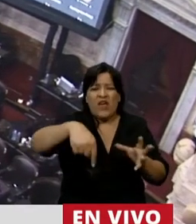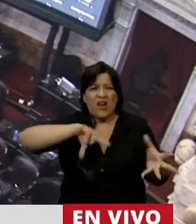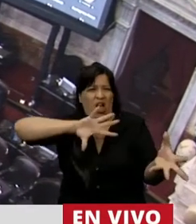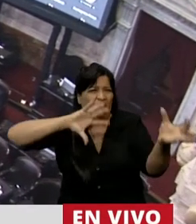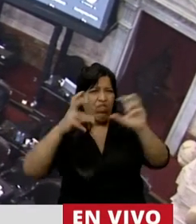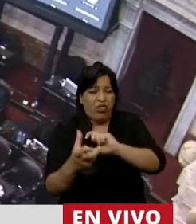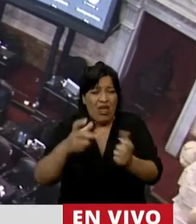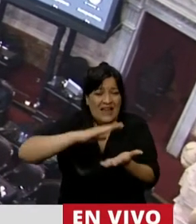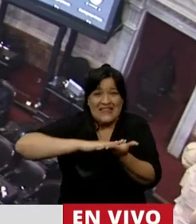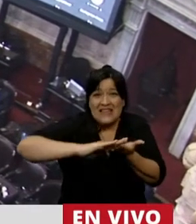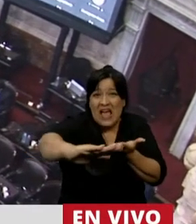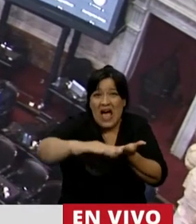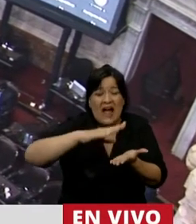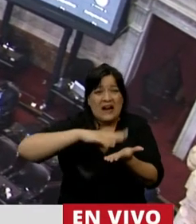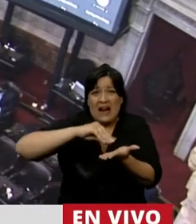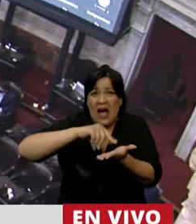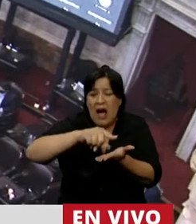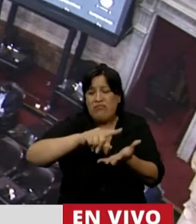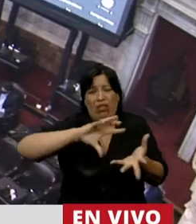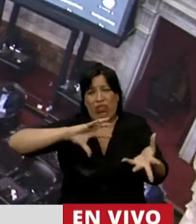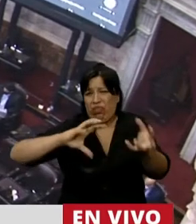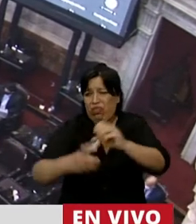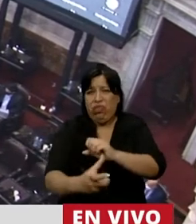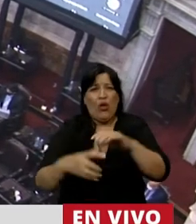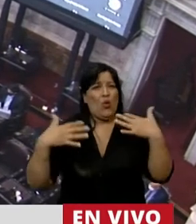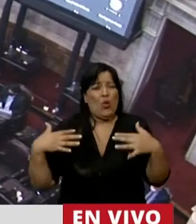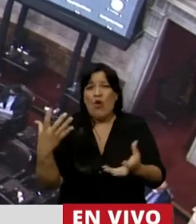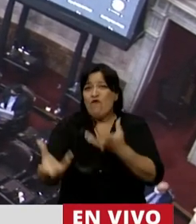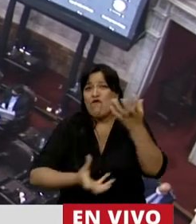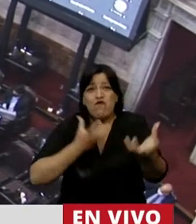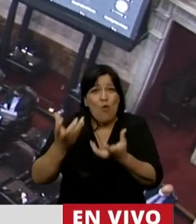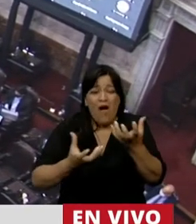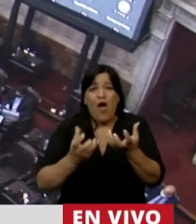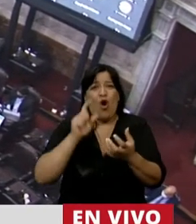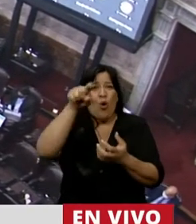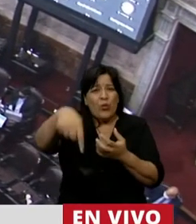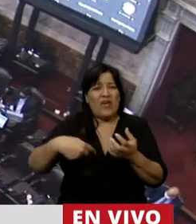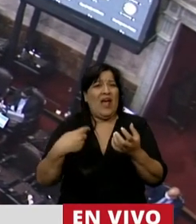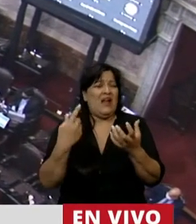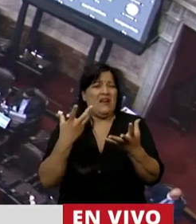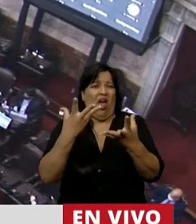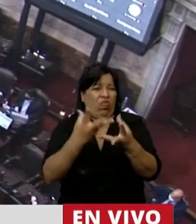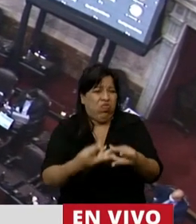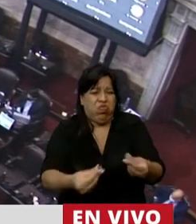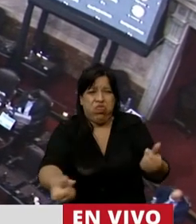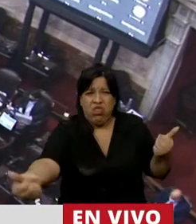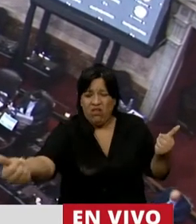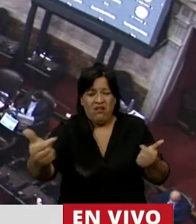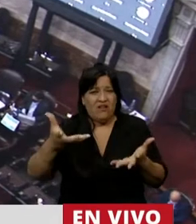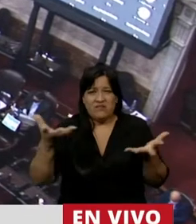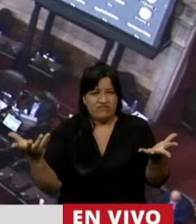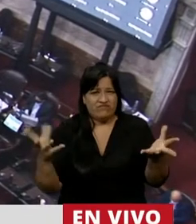daños en los suelos y es uno de los principales agentes causantes de la erosión. Es así, colegas